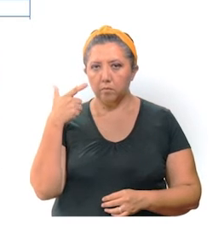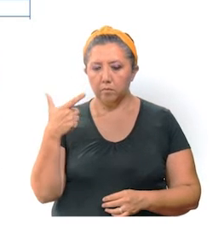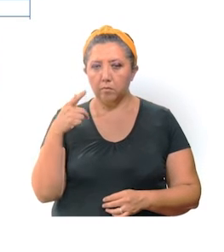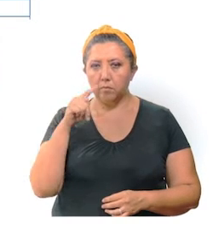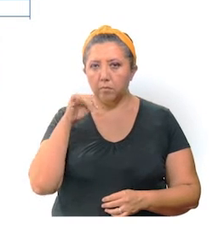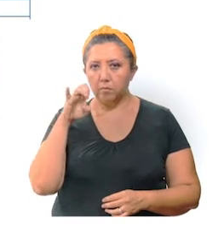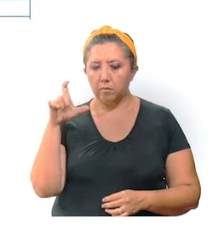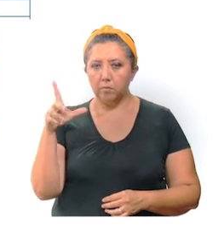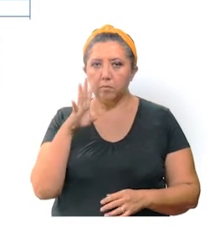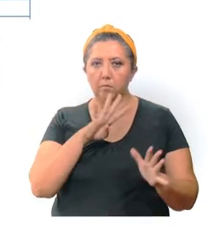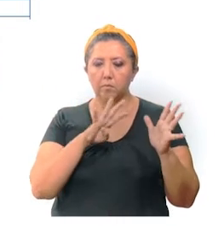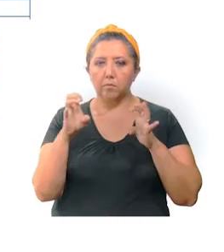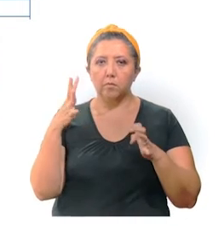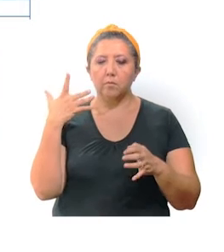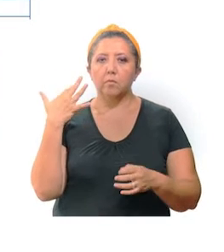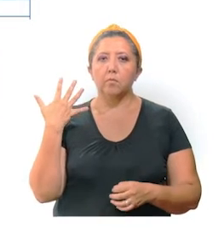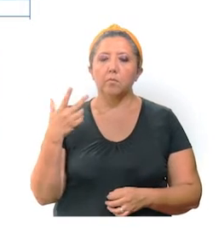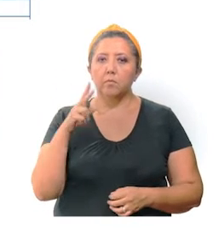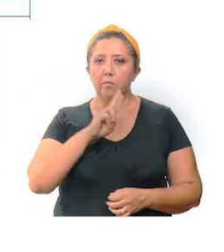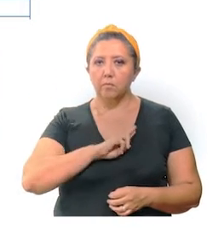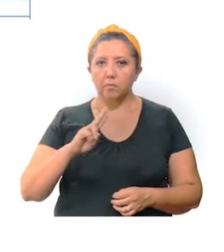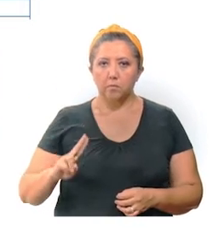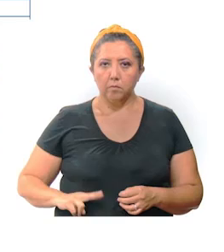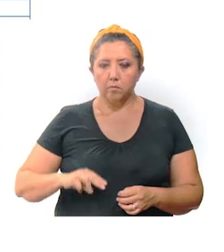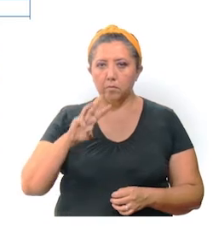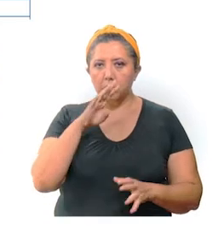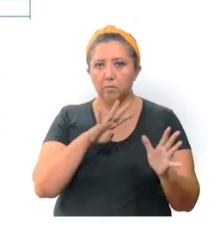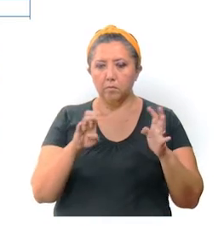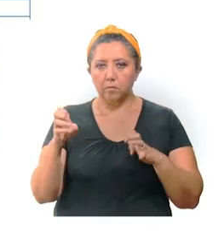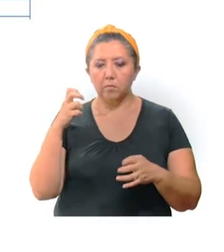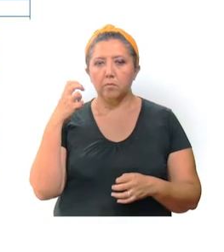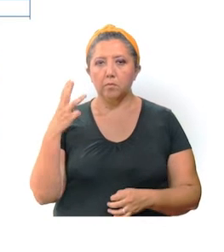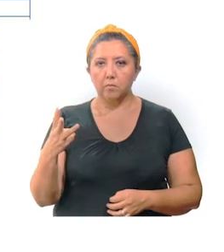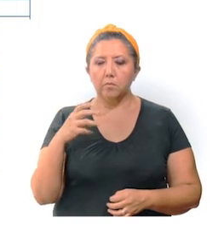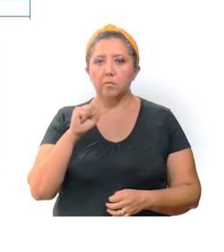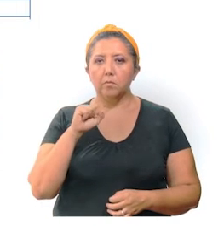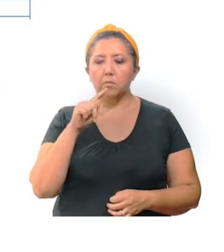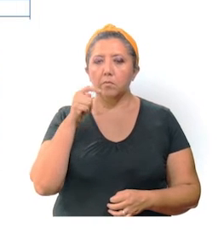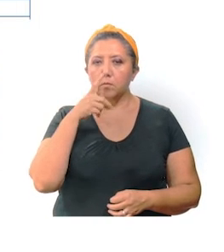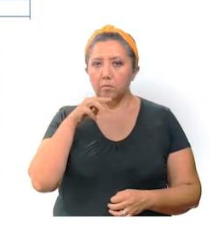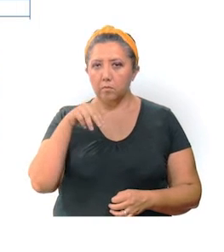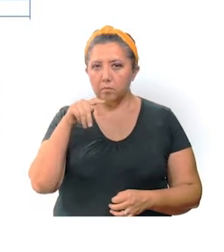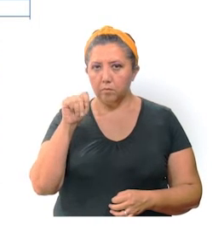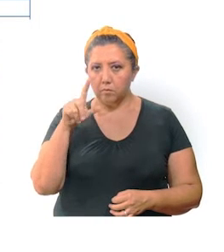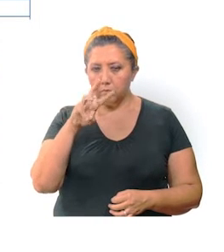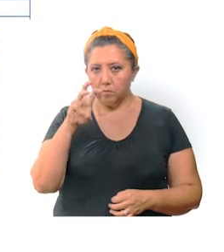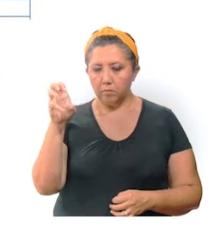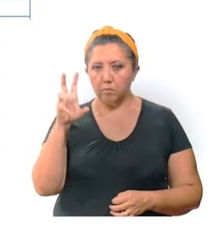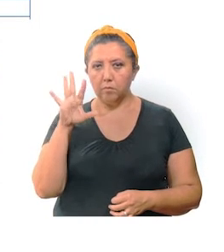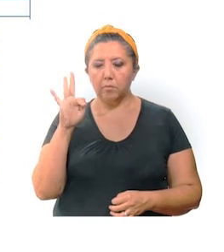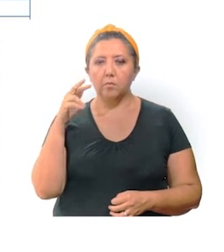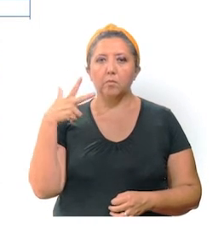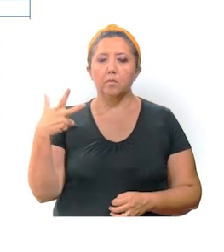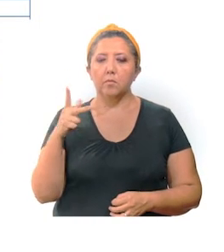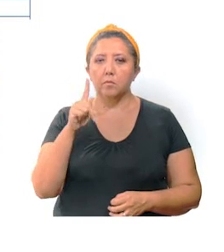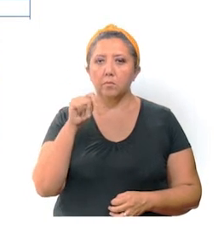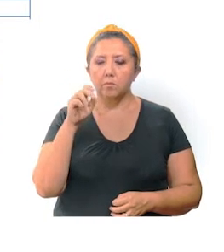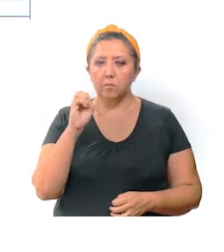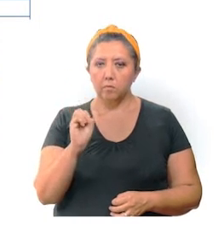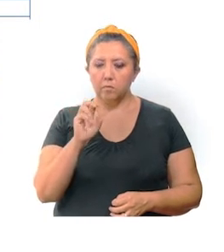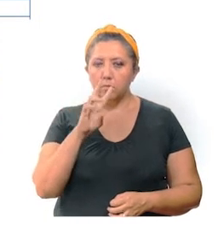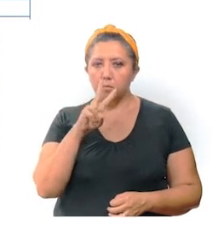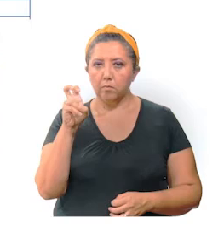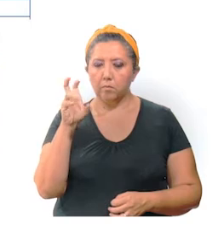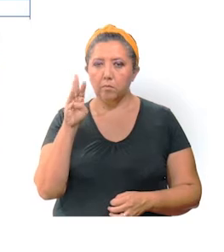Ticul con 955, Umam 903, Tecash 600, Motul 348, Peto con